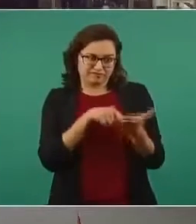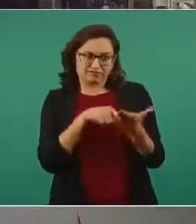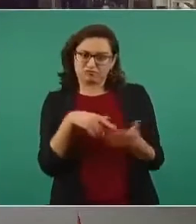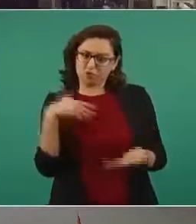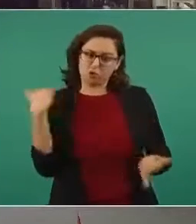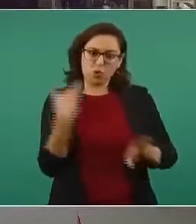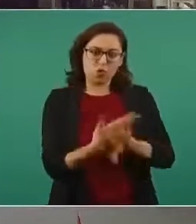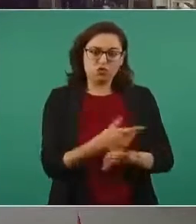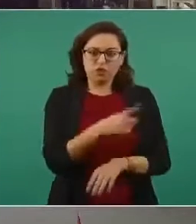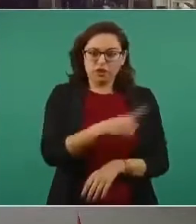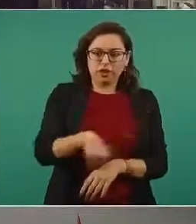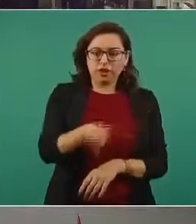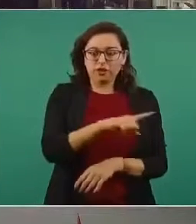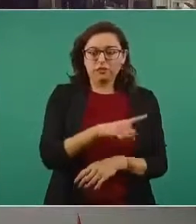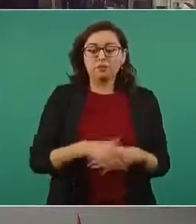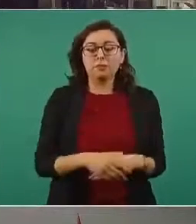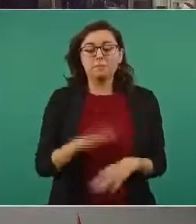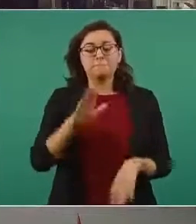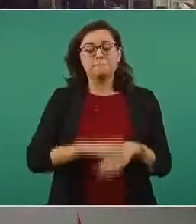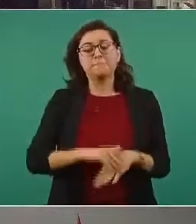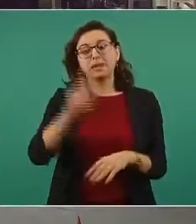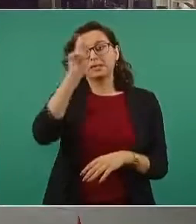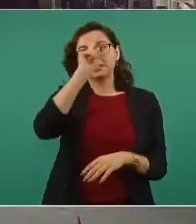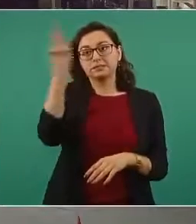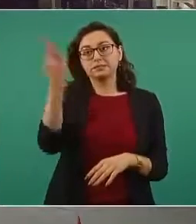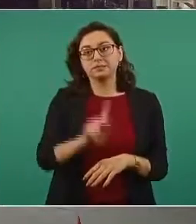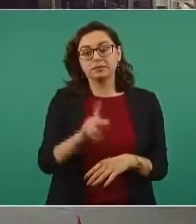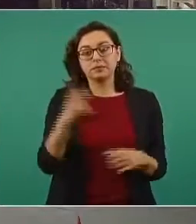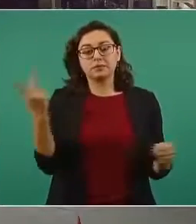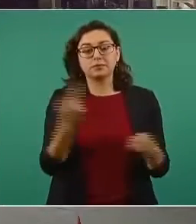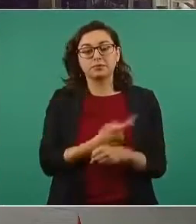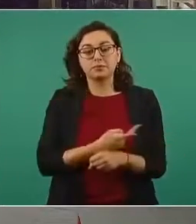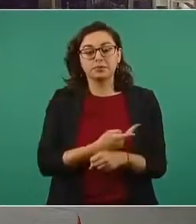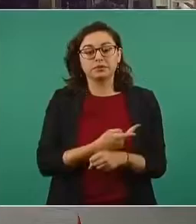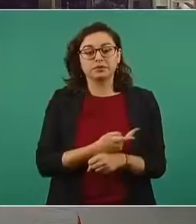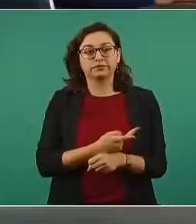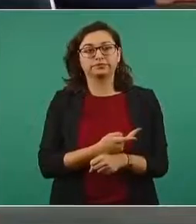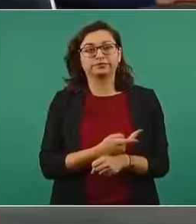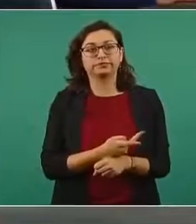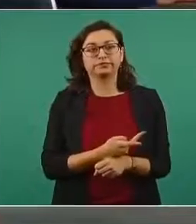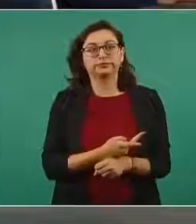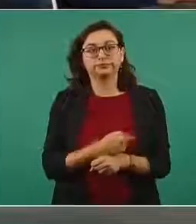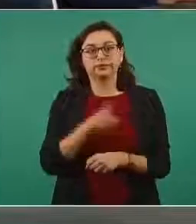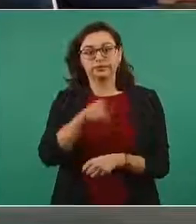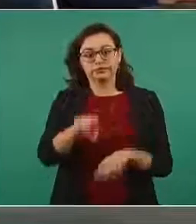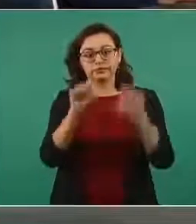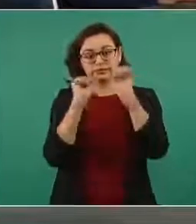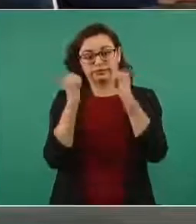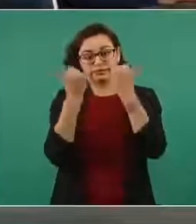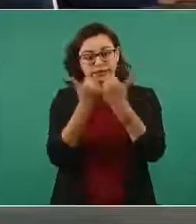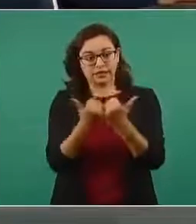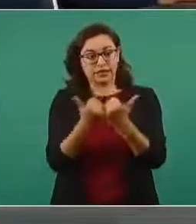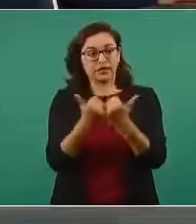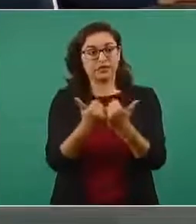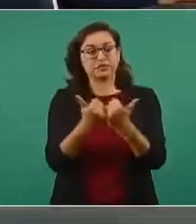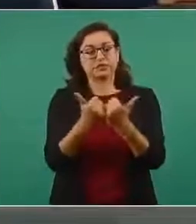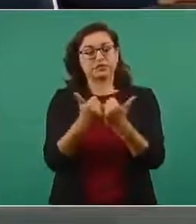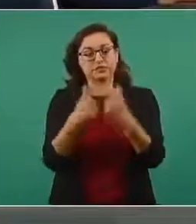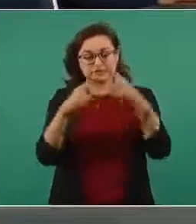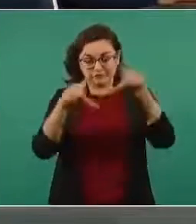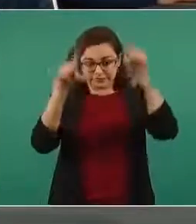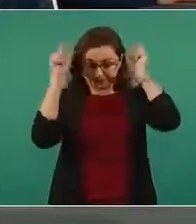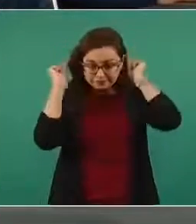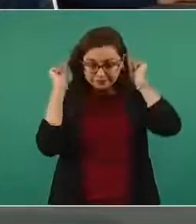falso entonces lo peor del caso presidente es que el colegio de enfermeros de enfermería de allá de